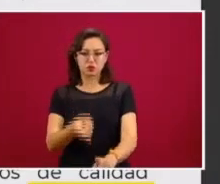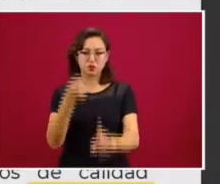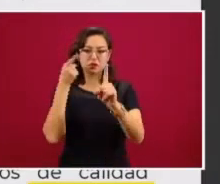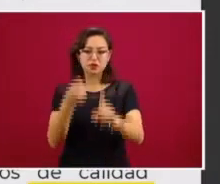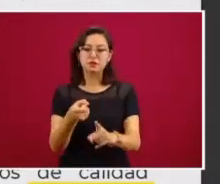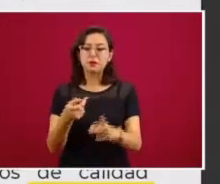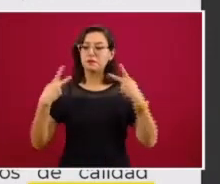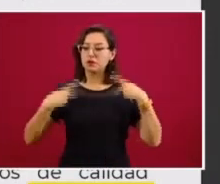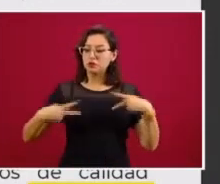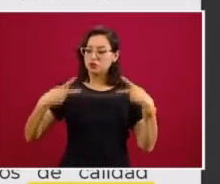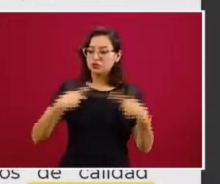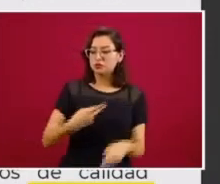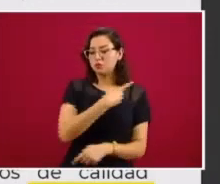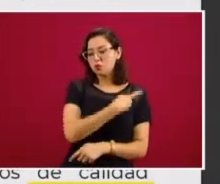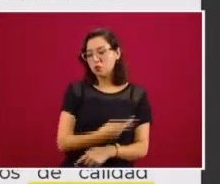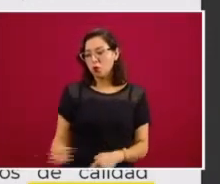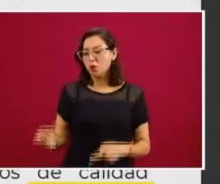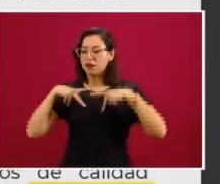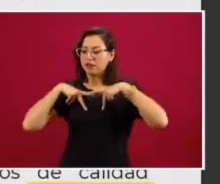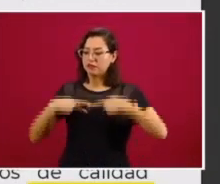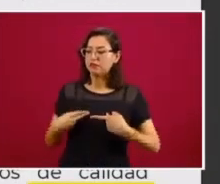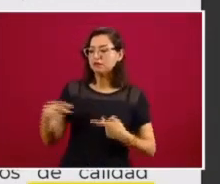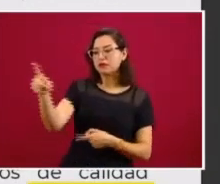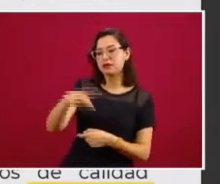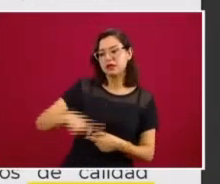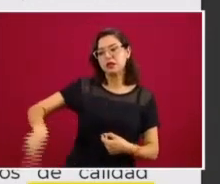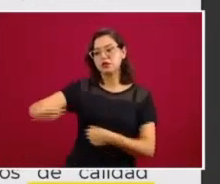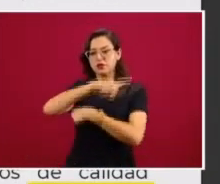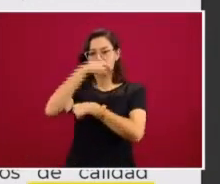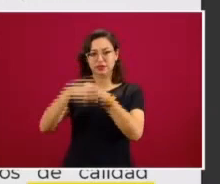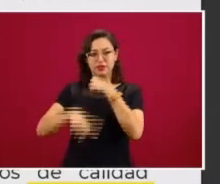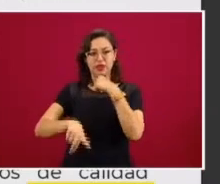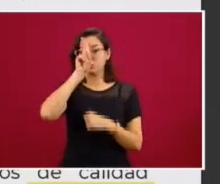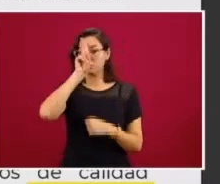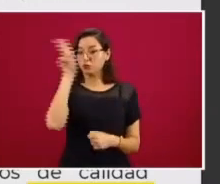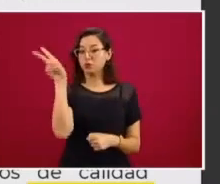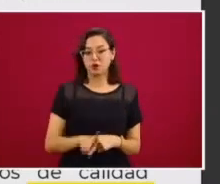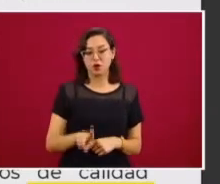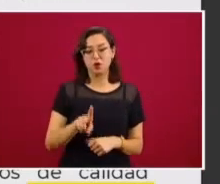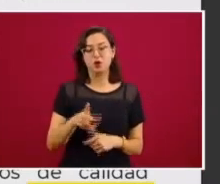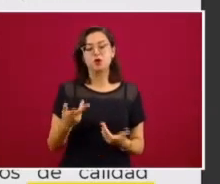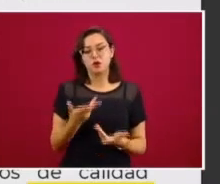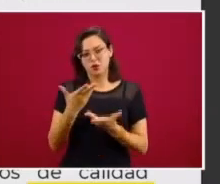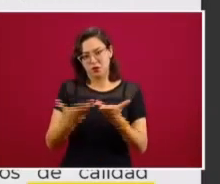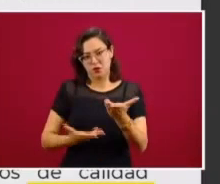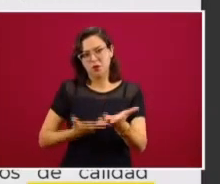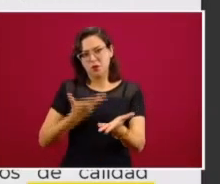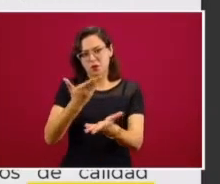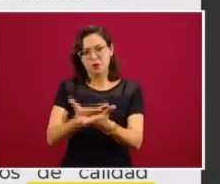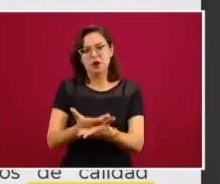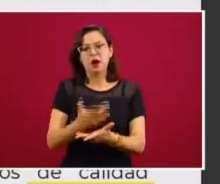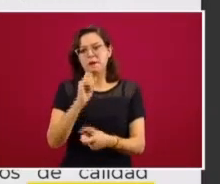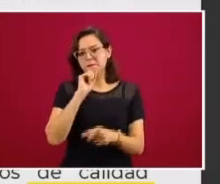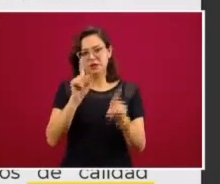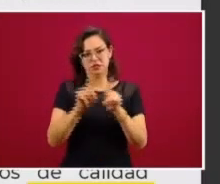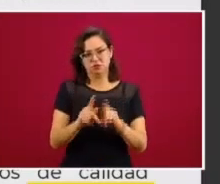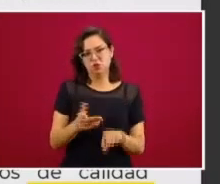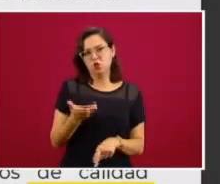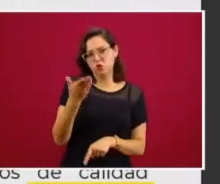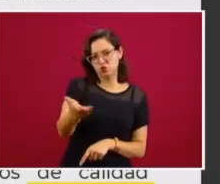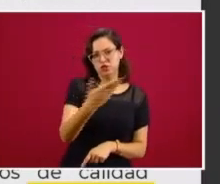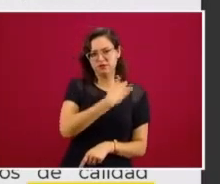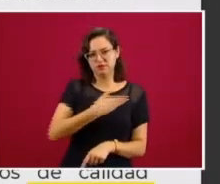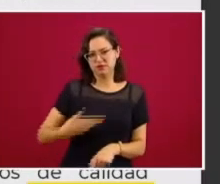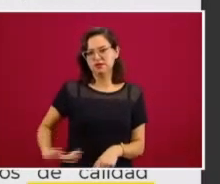que fue justamente la forma como empezó usted a hacer la propuesta ante el G20.